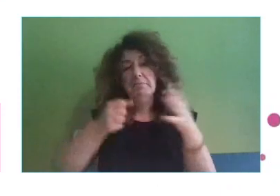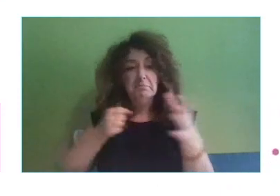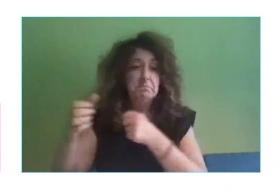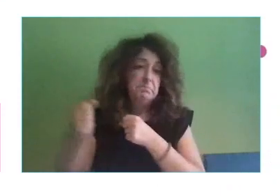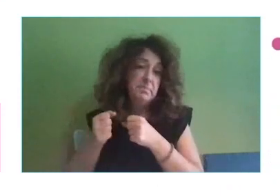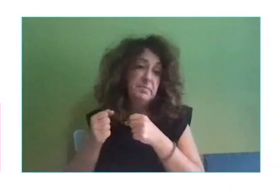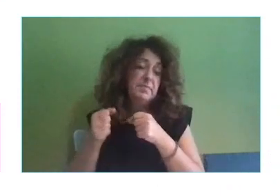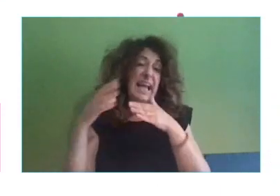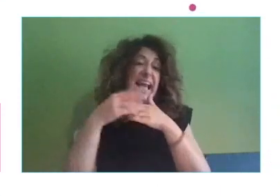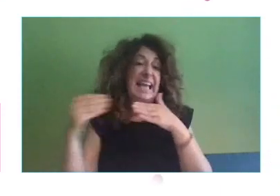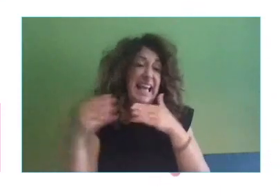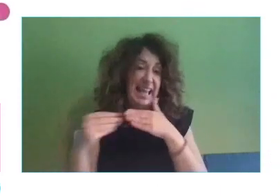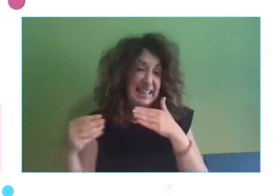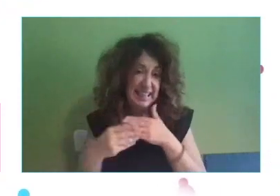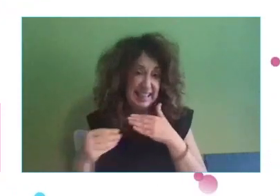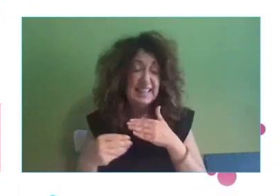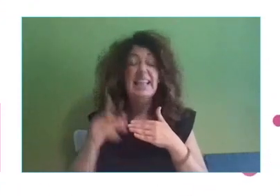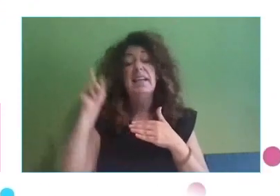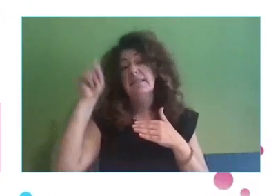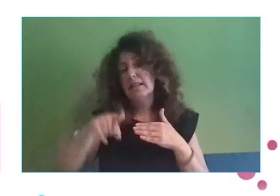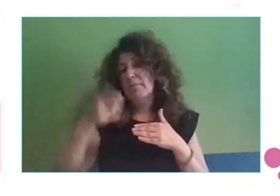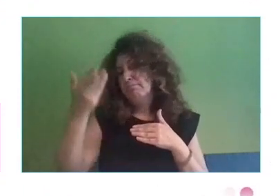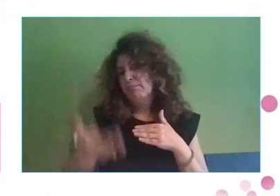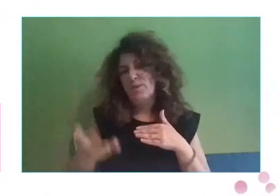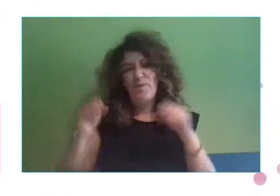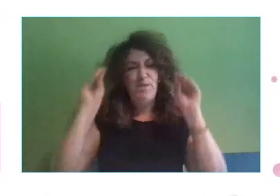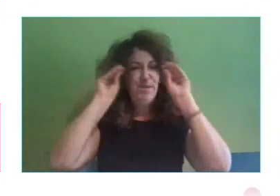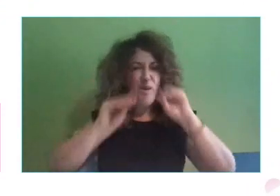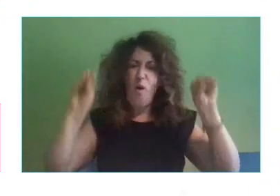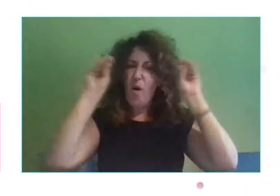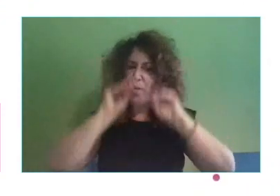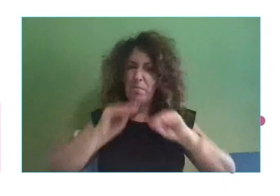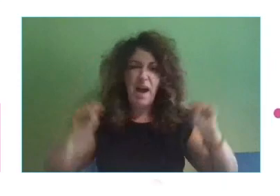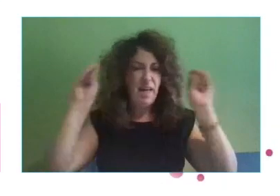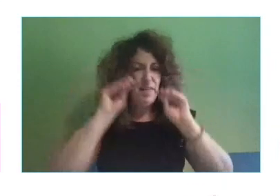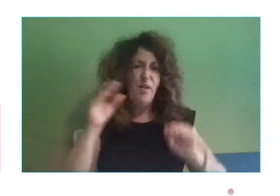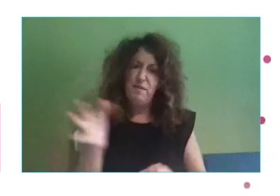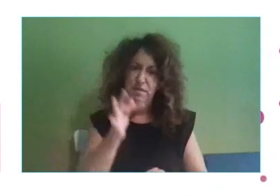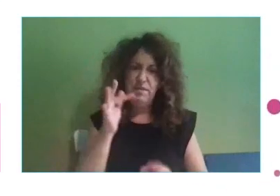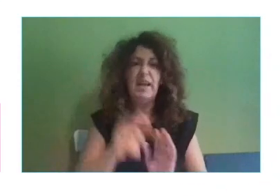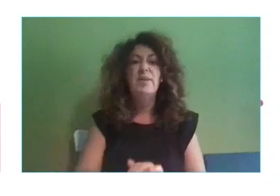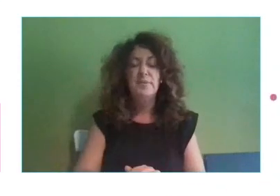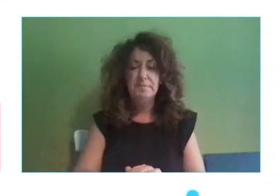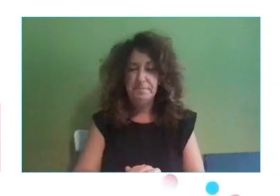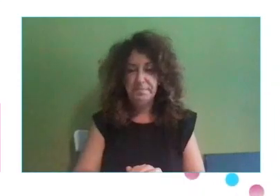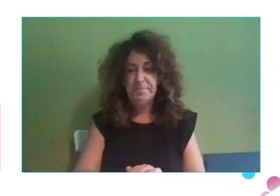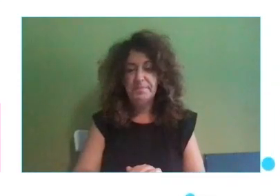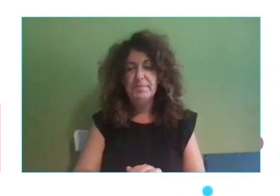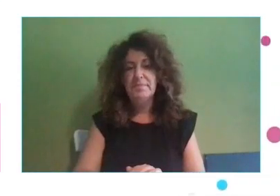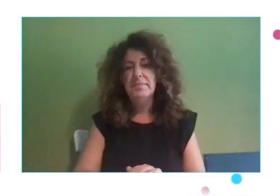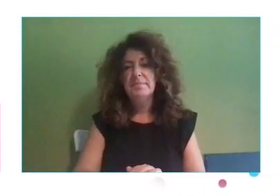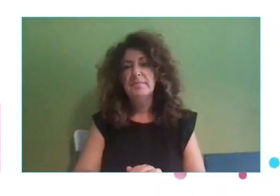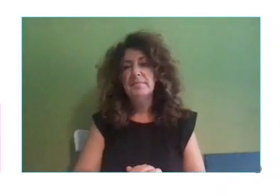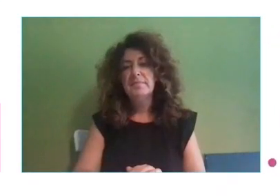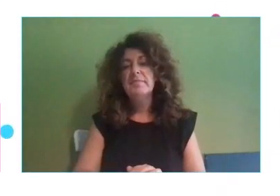una capa de formación que siempre vaya acompañando a ese desarrollo. Otro, el siguiente caso, es un negocio que no es digital,